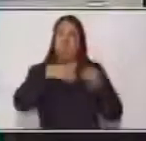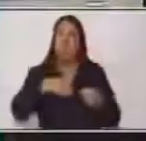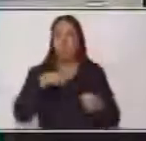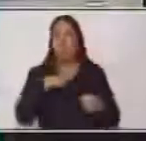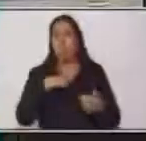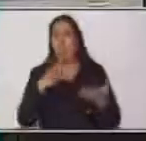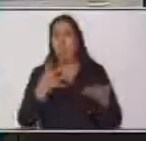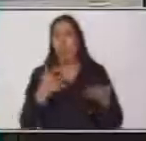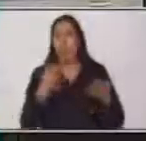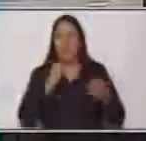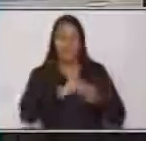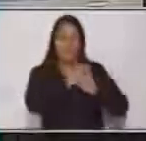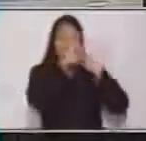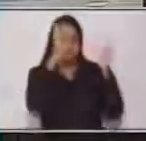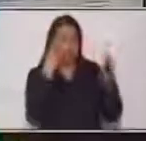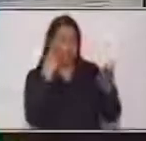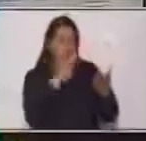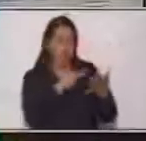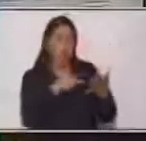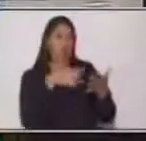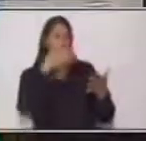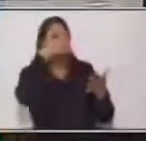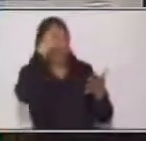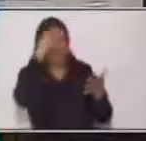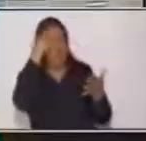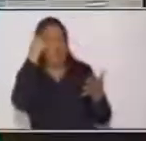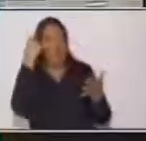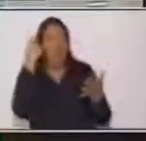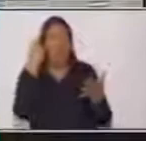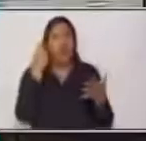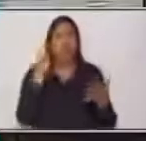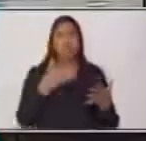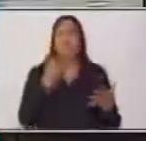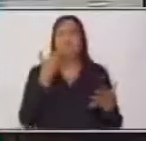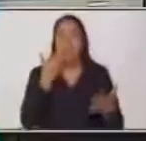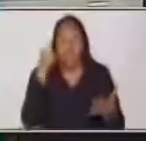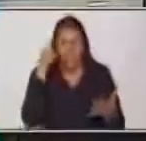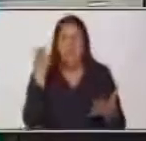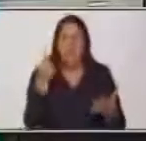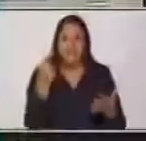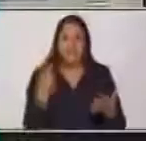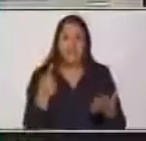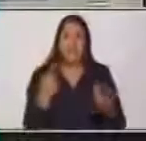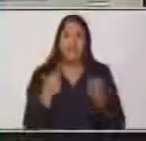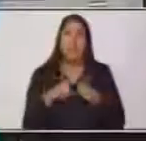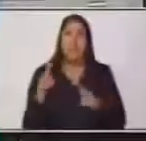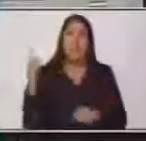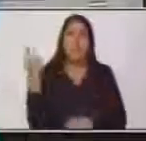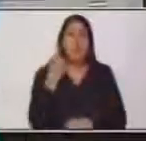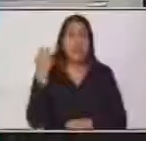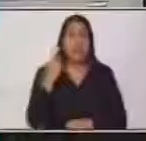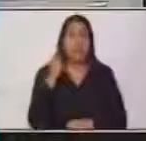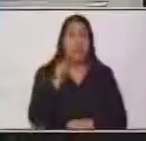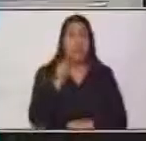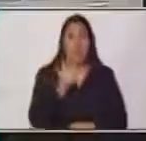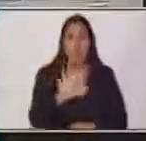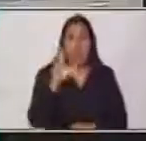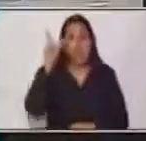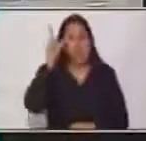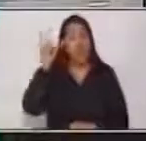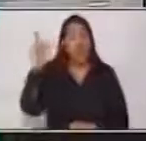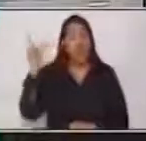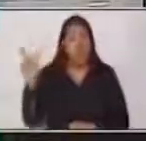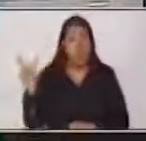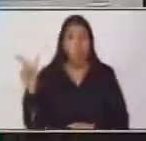legibilidad, puede tener una forma más fácil de poder comprender y, sobre todo, debe tener esa parte lógica y clara que el